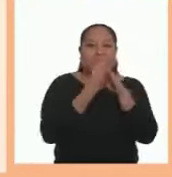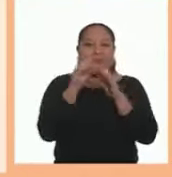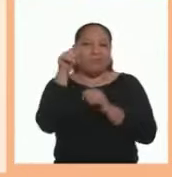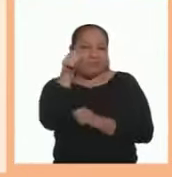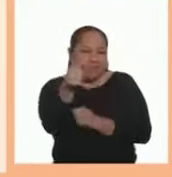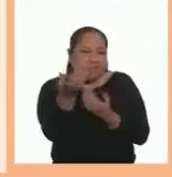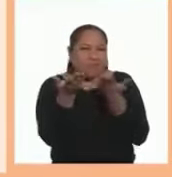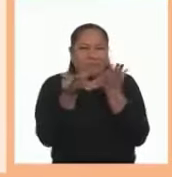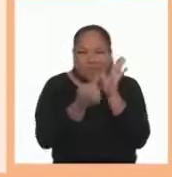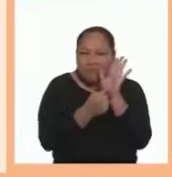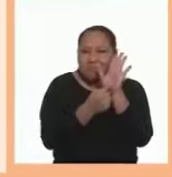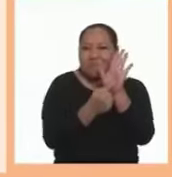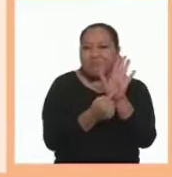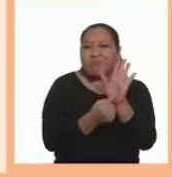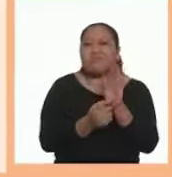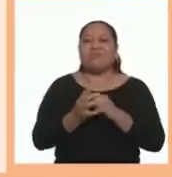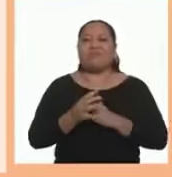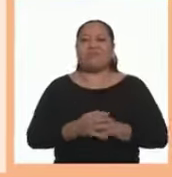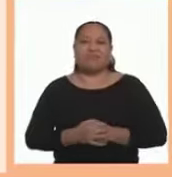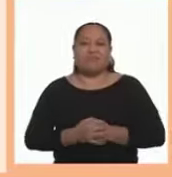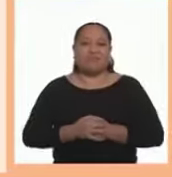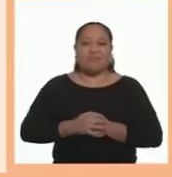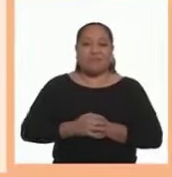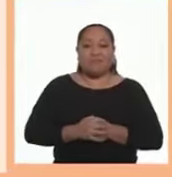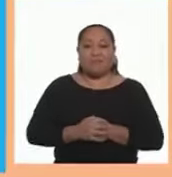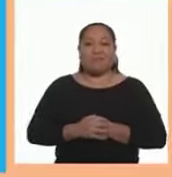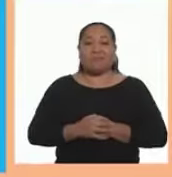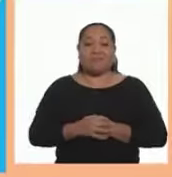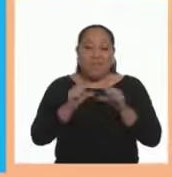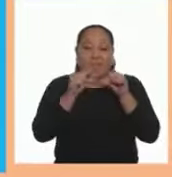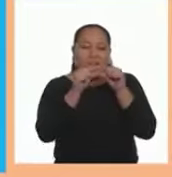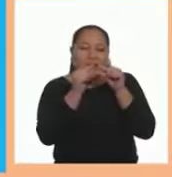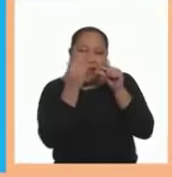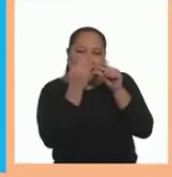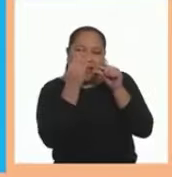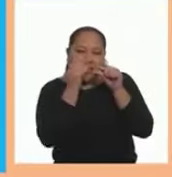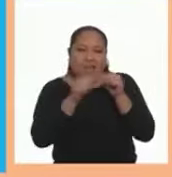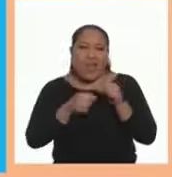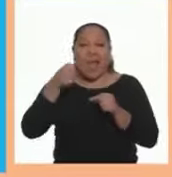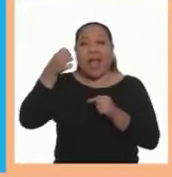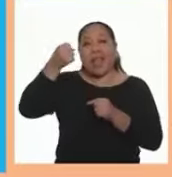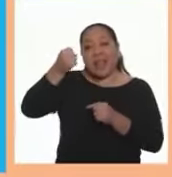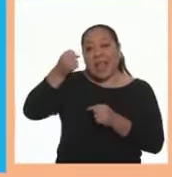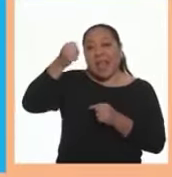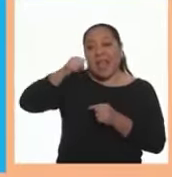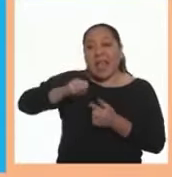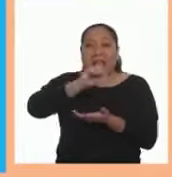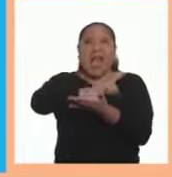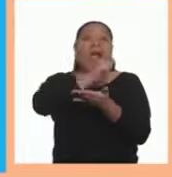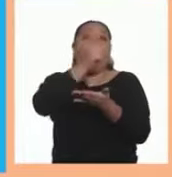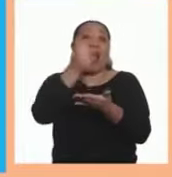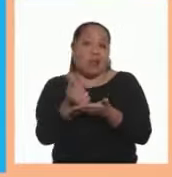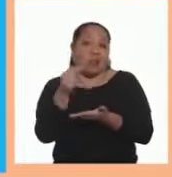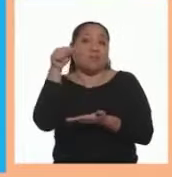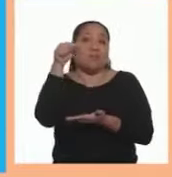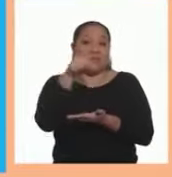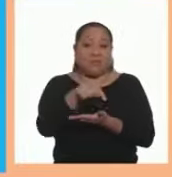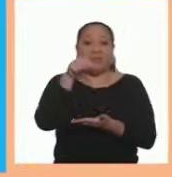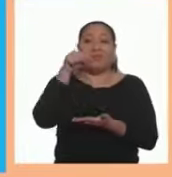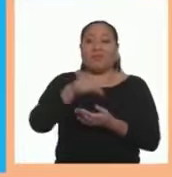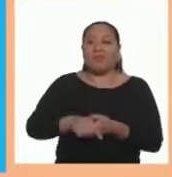mi pueblo que tú debes tener Con pasas y leche el arroz no